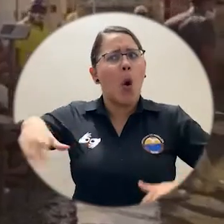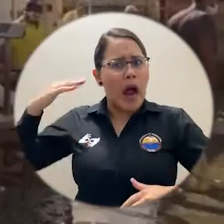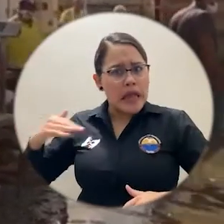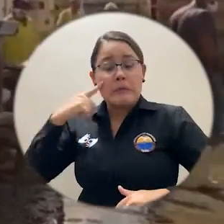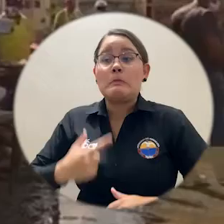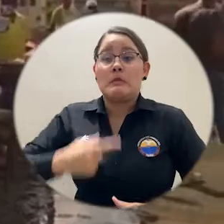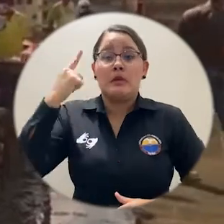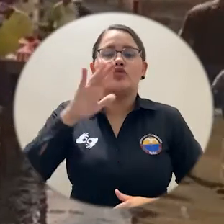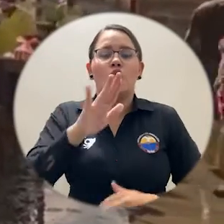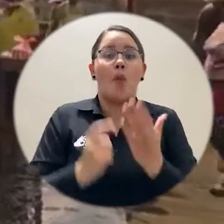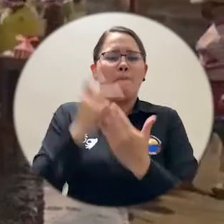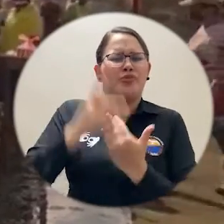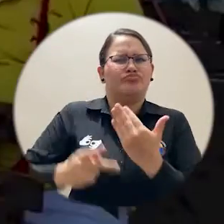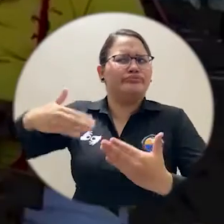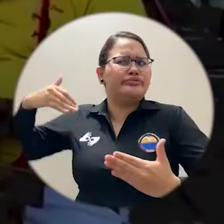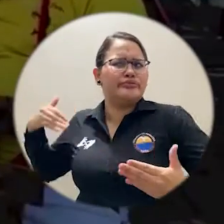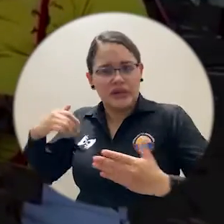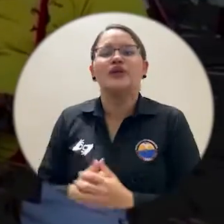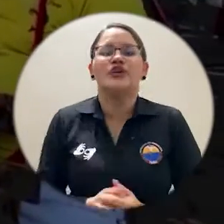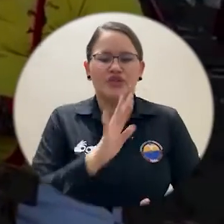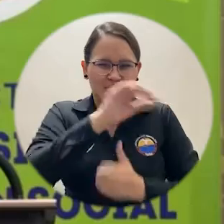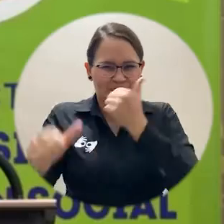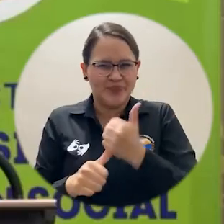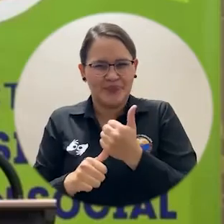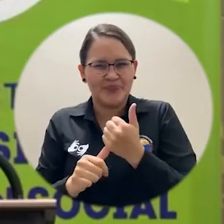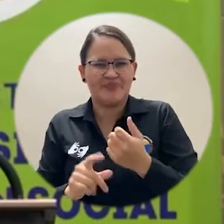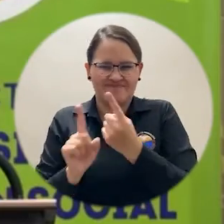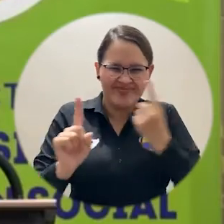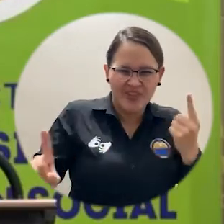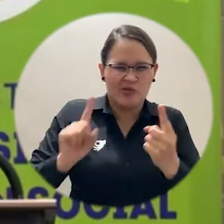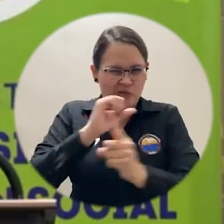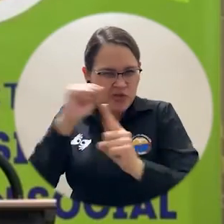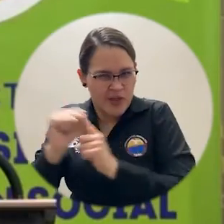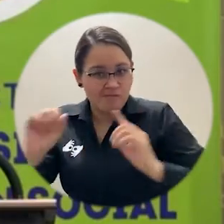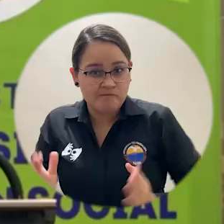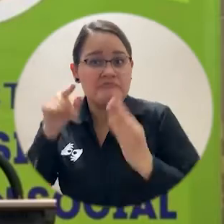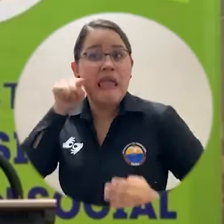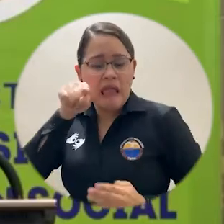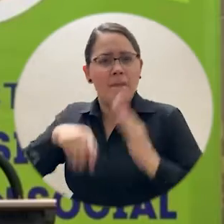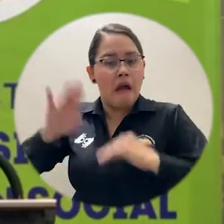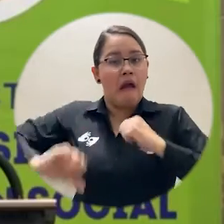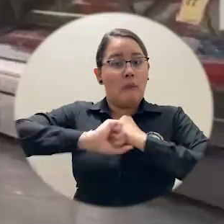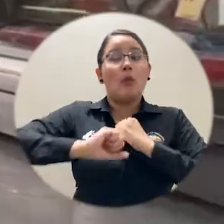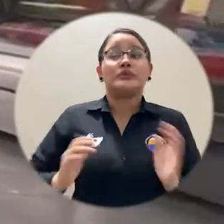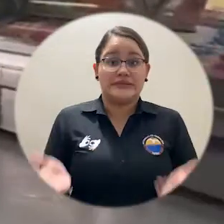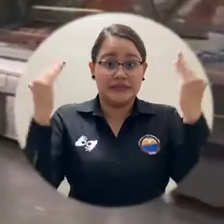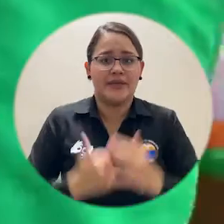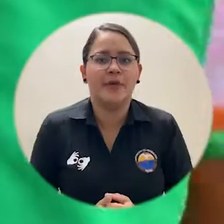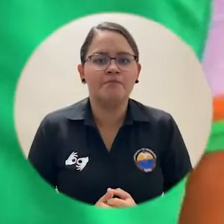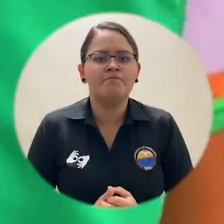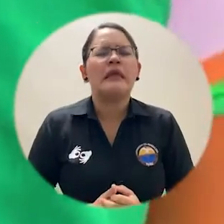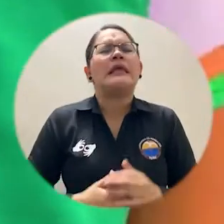Disabectoría de Extensión y fue una gran oportunidad para la universidad poner en valor ese acervo científico y académico que